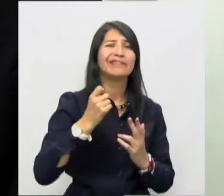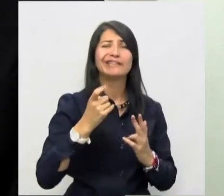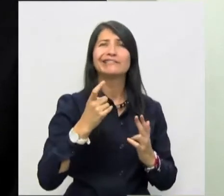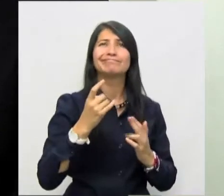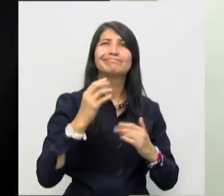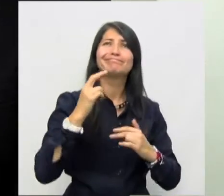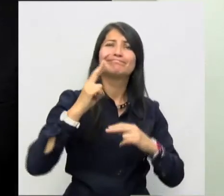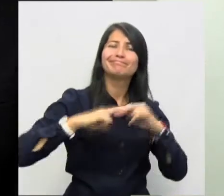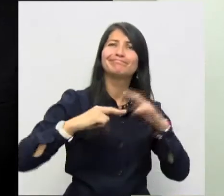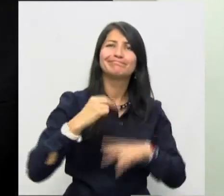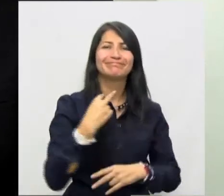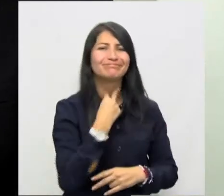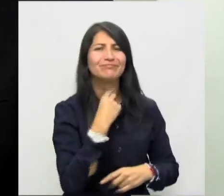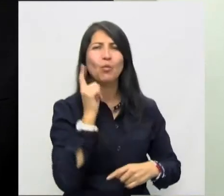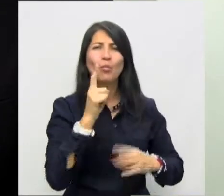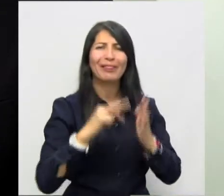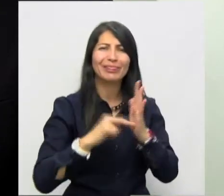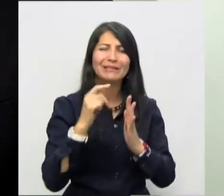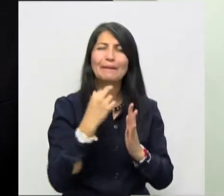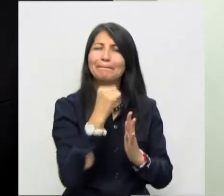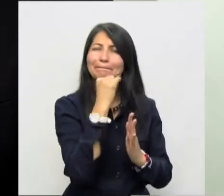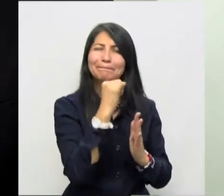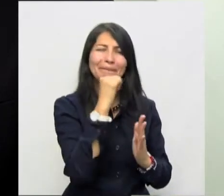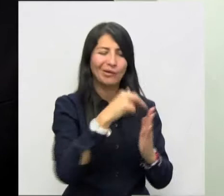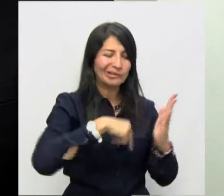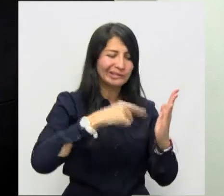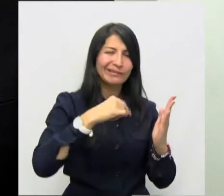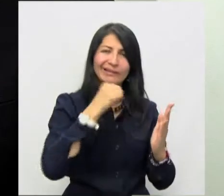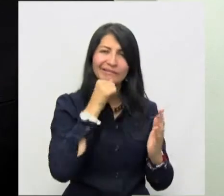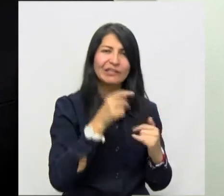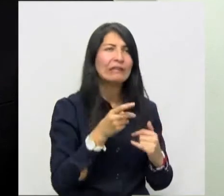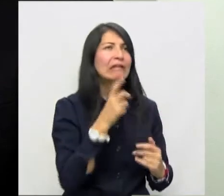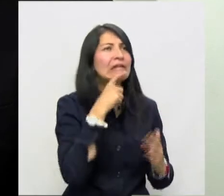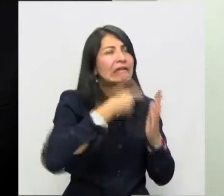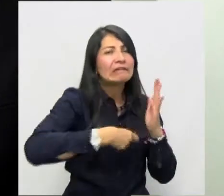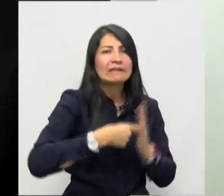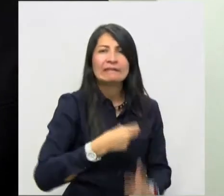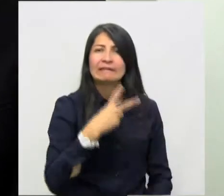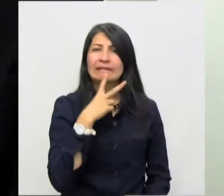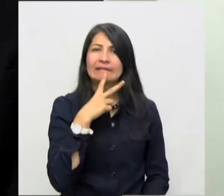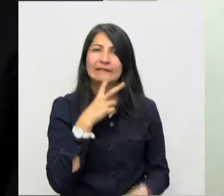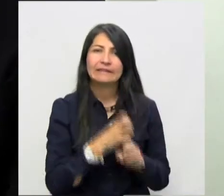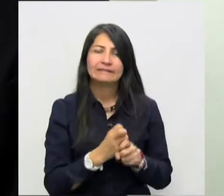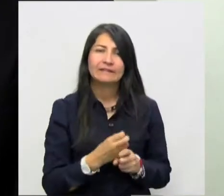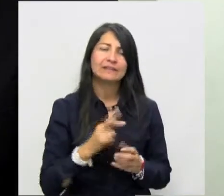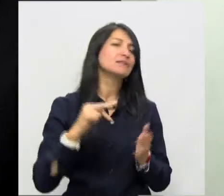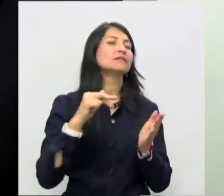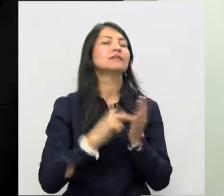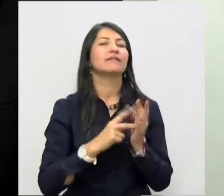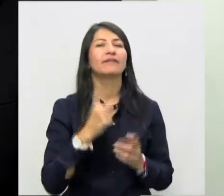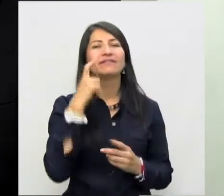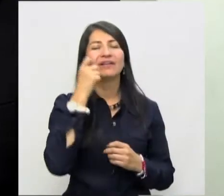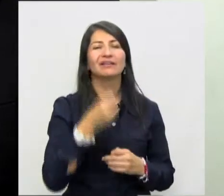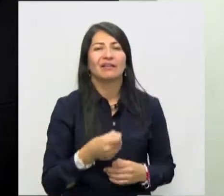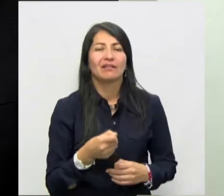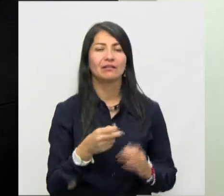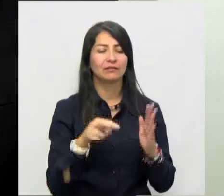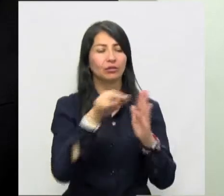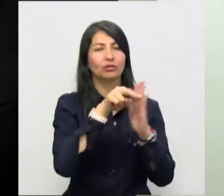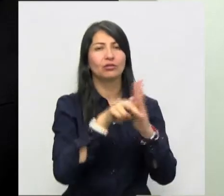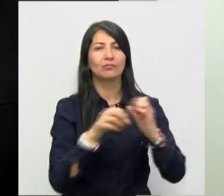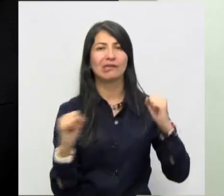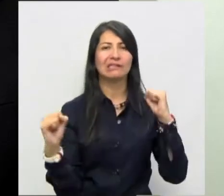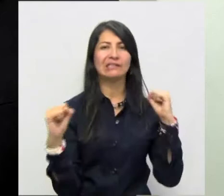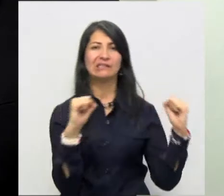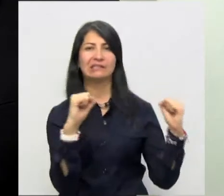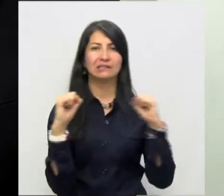serie de inconsistencias técnicas que posiblemente son muy difíciles de corregir, entre otras, el incumplimiento de la